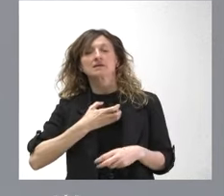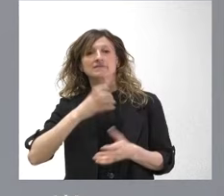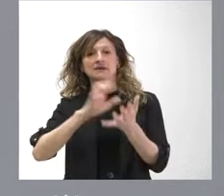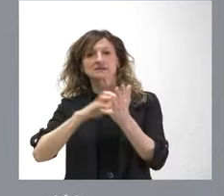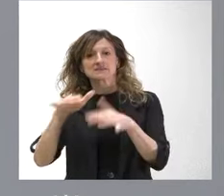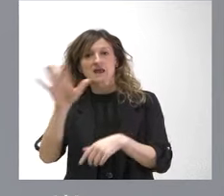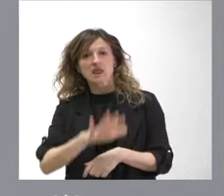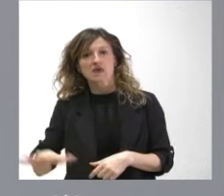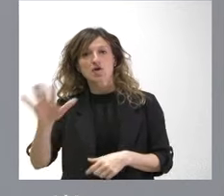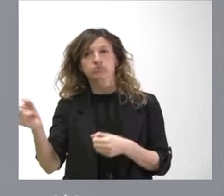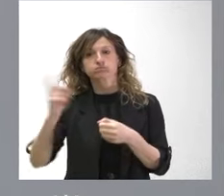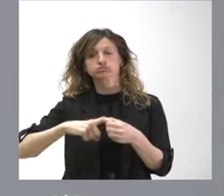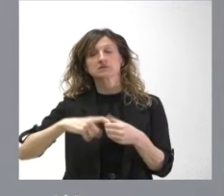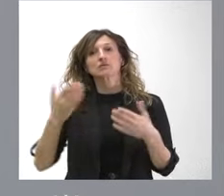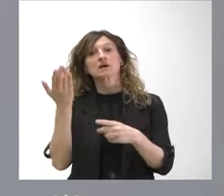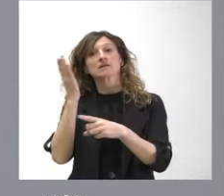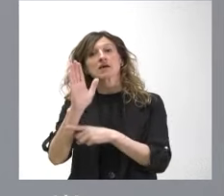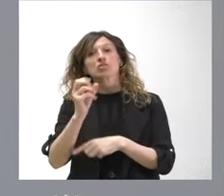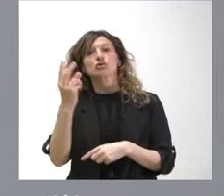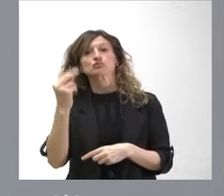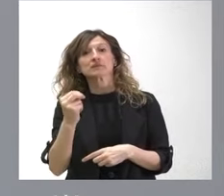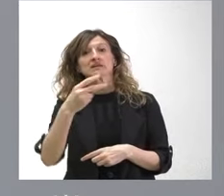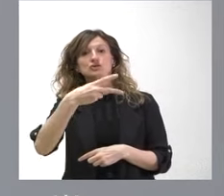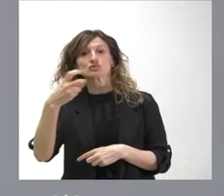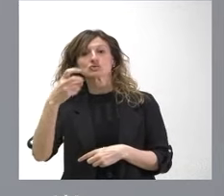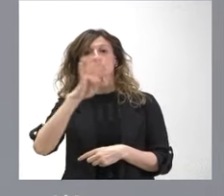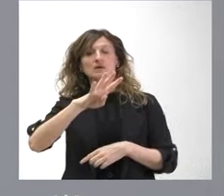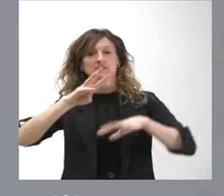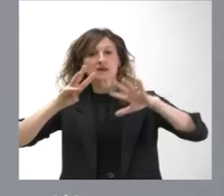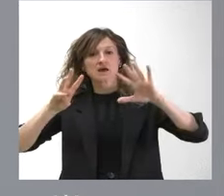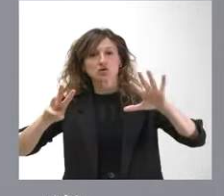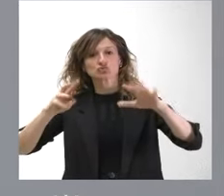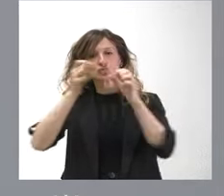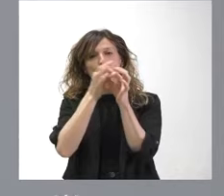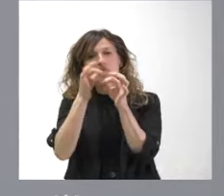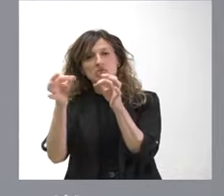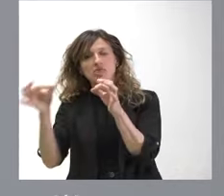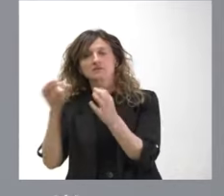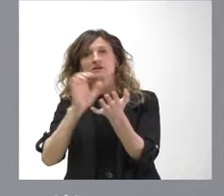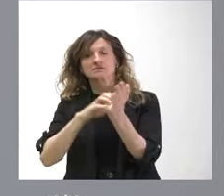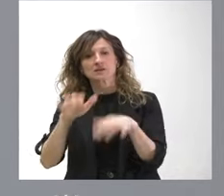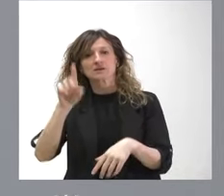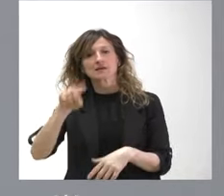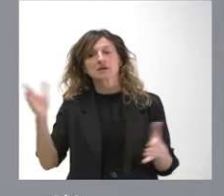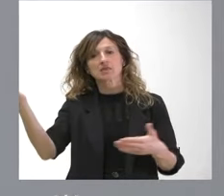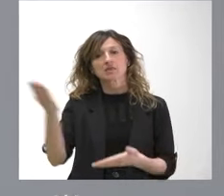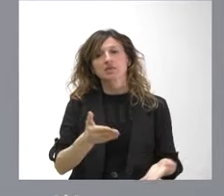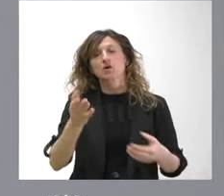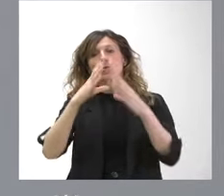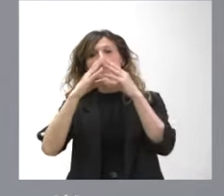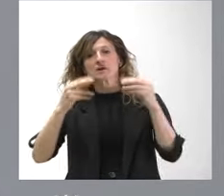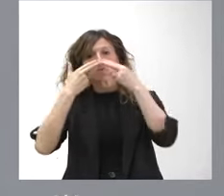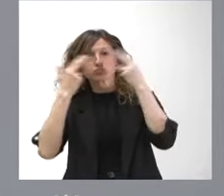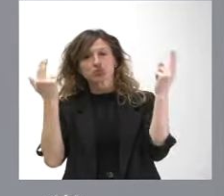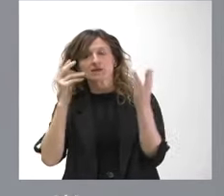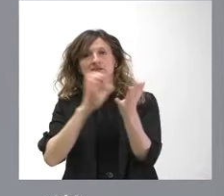y por tanto los representantes de los 2.248 municipios de nuestra comunidad autónoma y también a las universidades públicas de Castilla y León